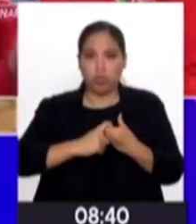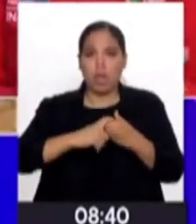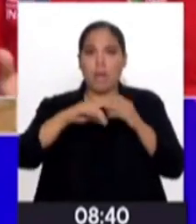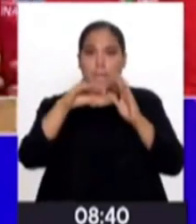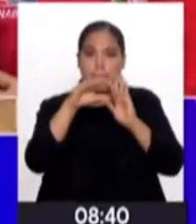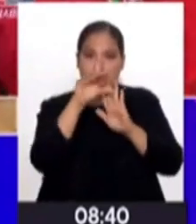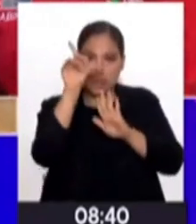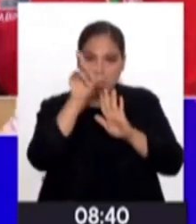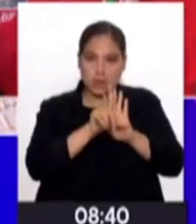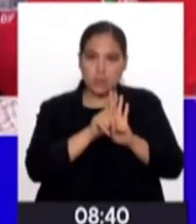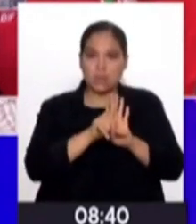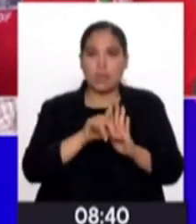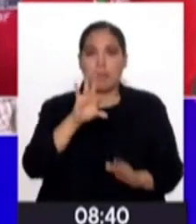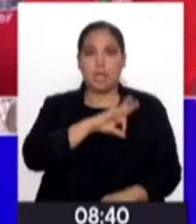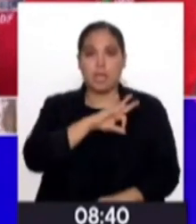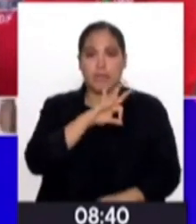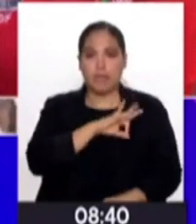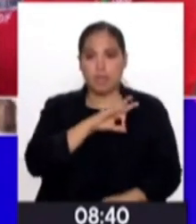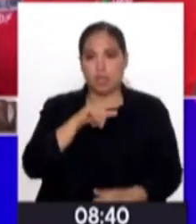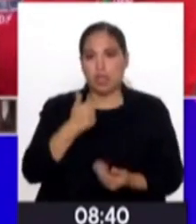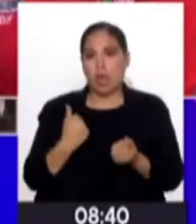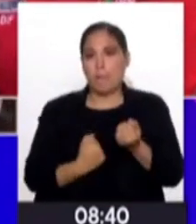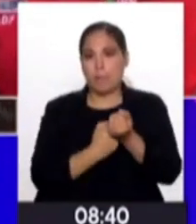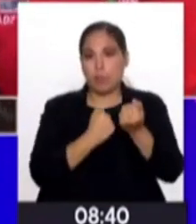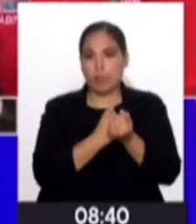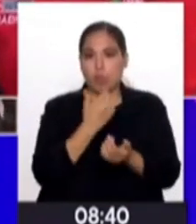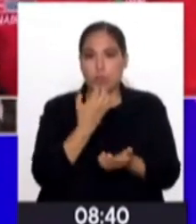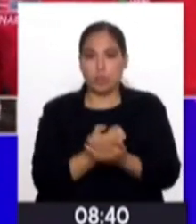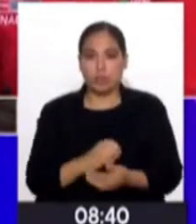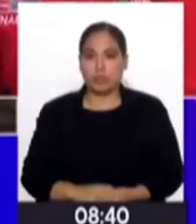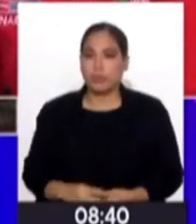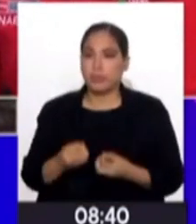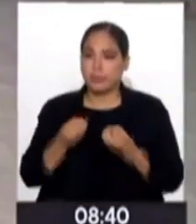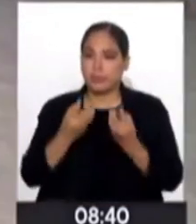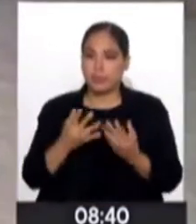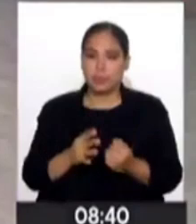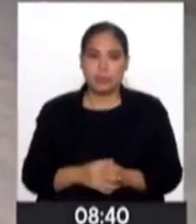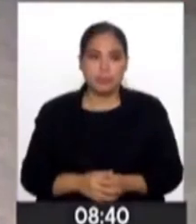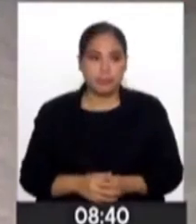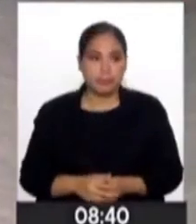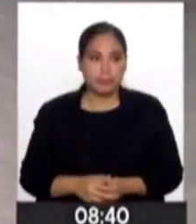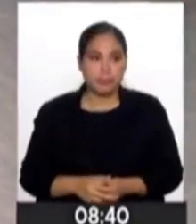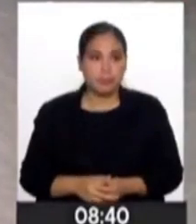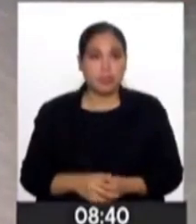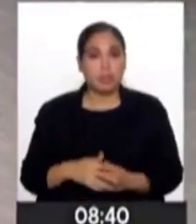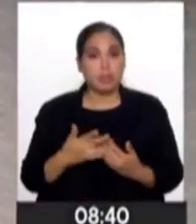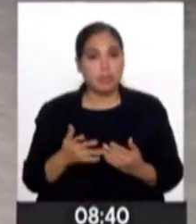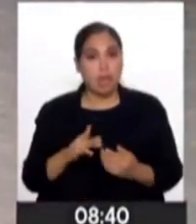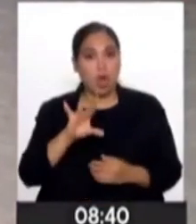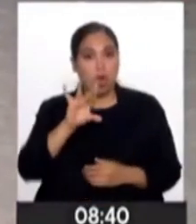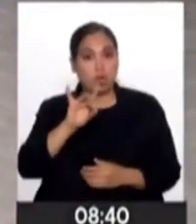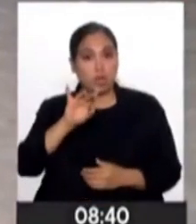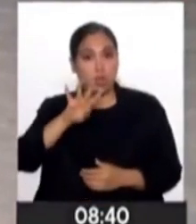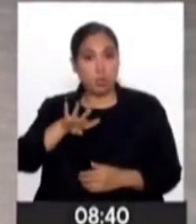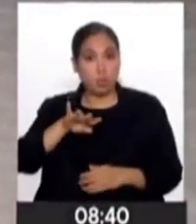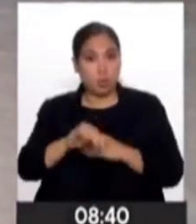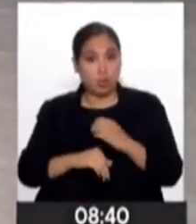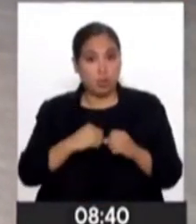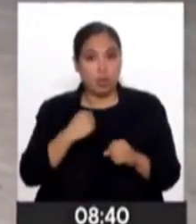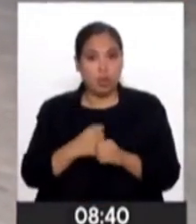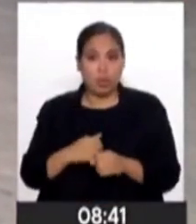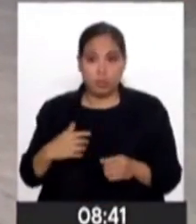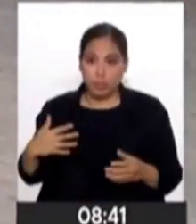beneficiarios de esta asistencia económica. Y María del Carmen, para hacer una proyección, son 84 años, pero han ido